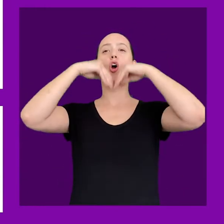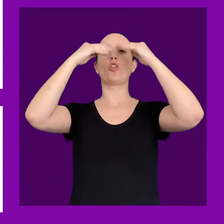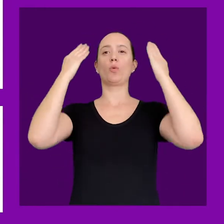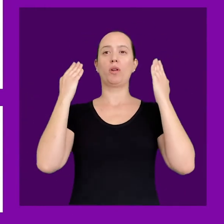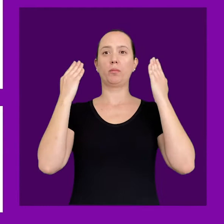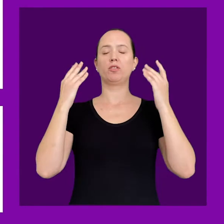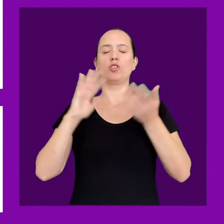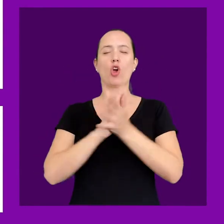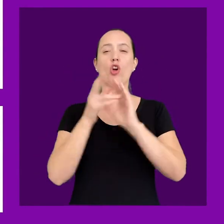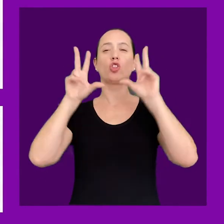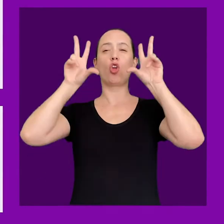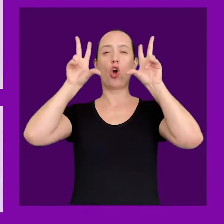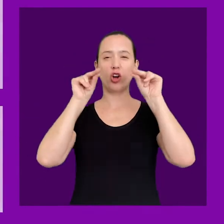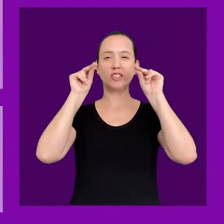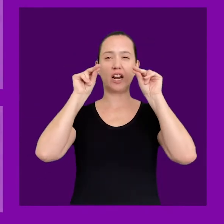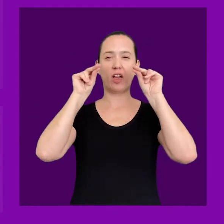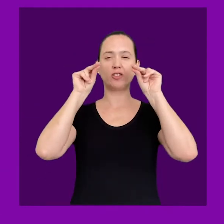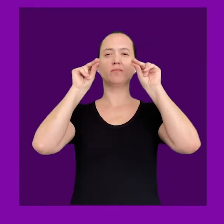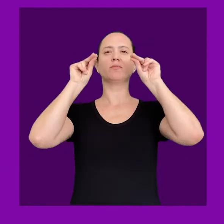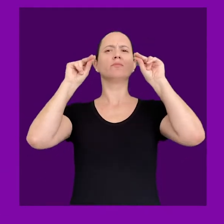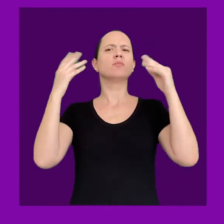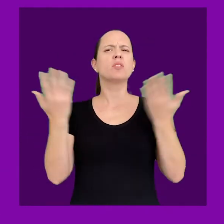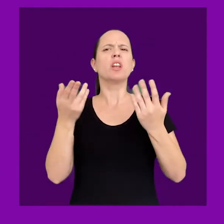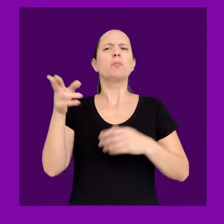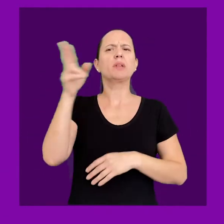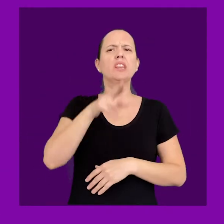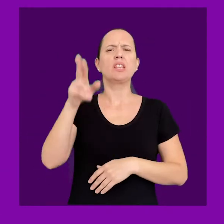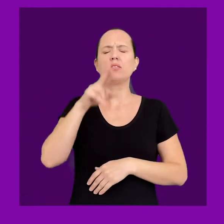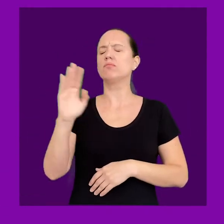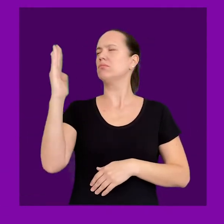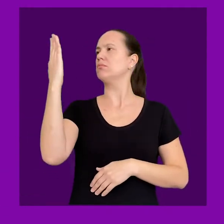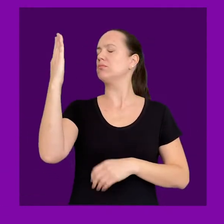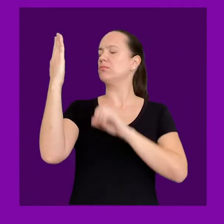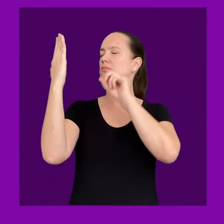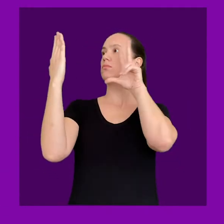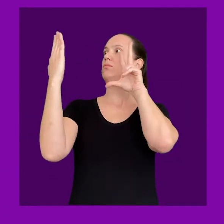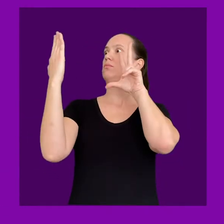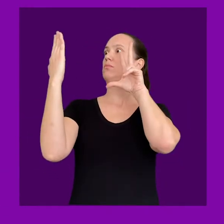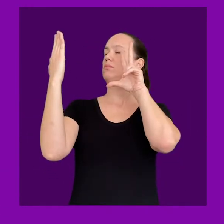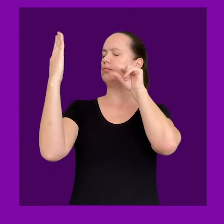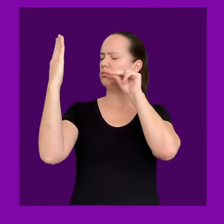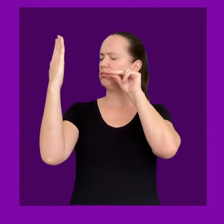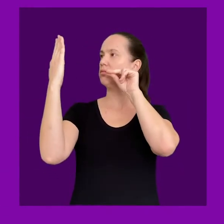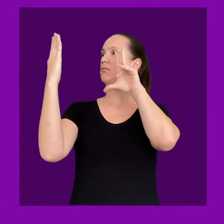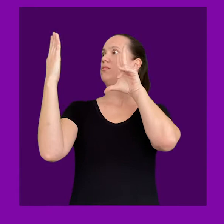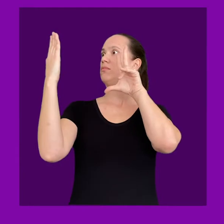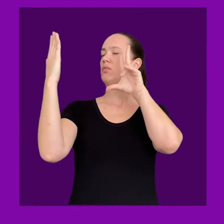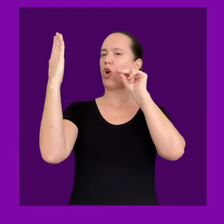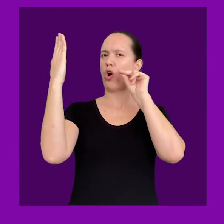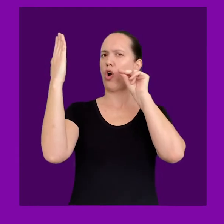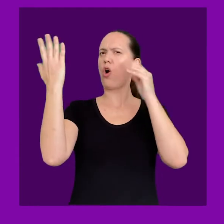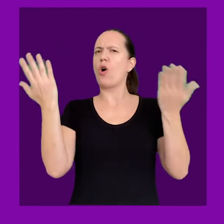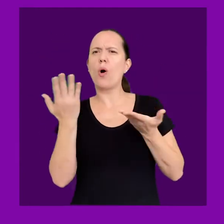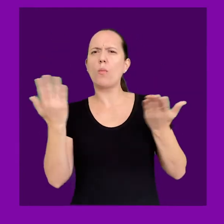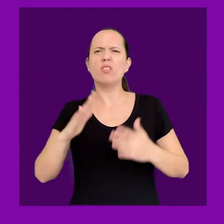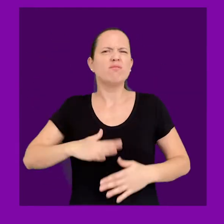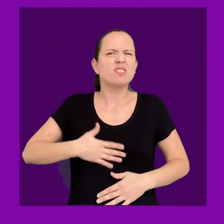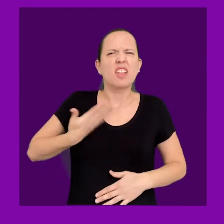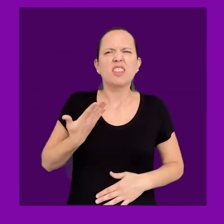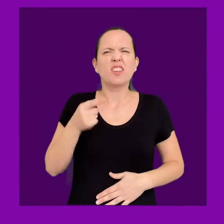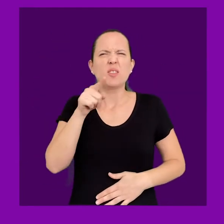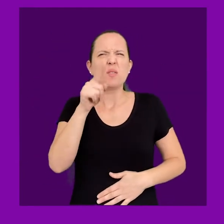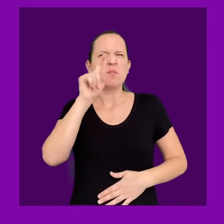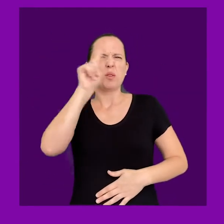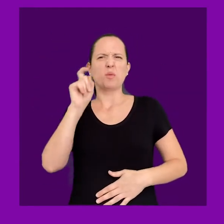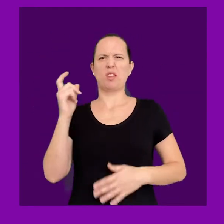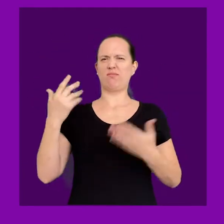cabeza. Luego de este recorrido con los ojos cerrados, repite ahora el ejercicio mirándote en un espejo. ¿Qué diferencia encuentras